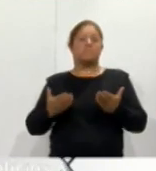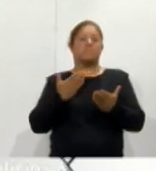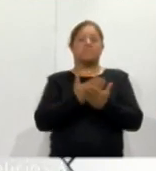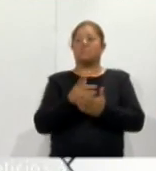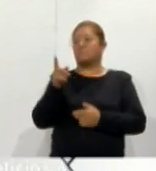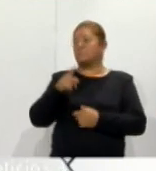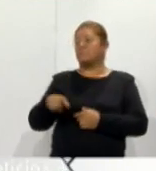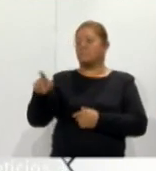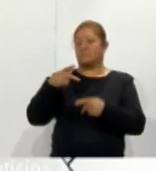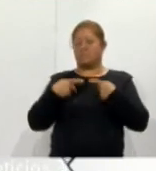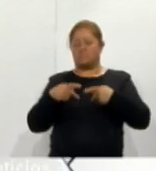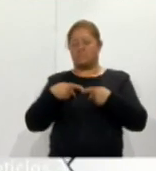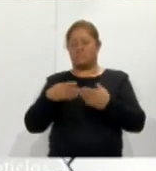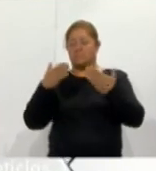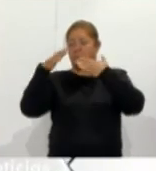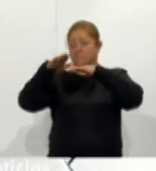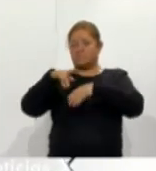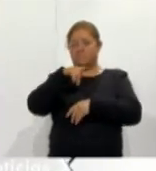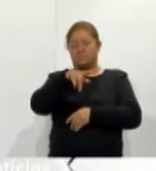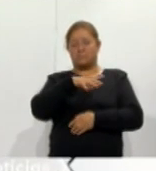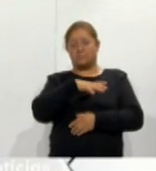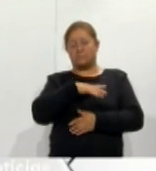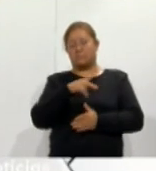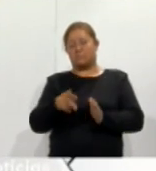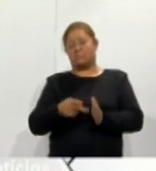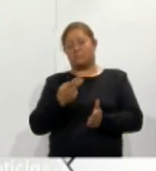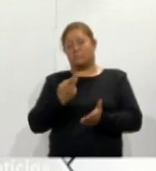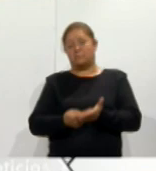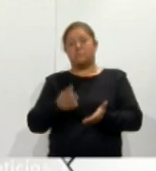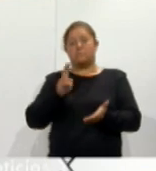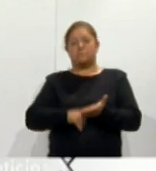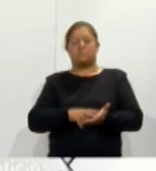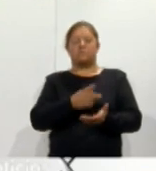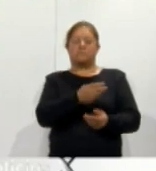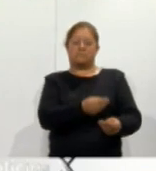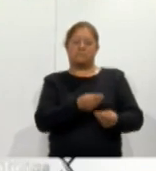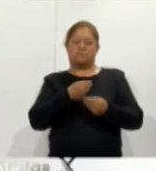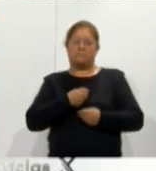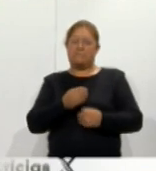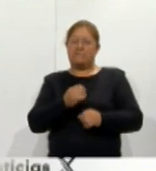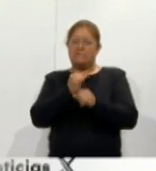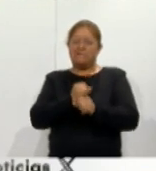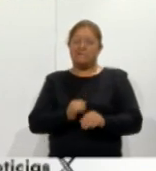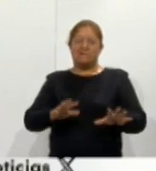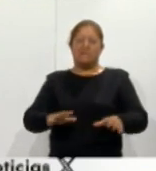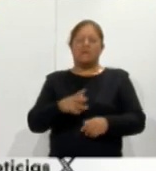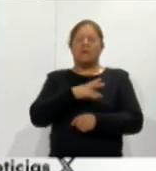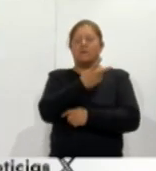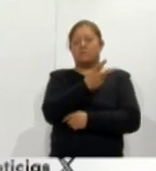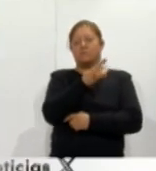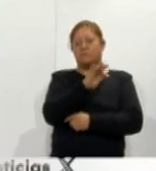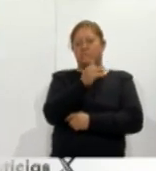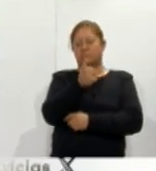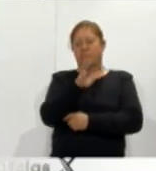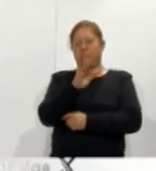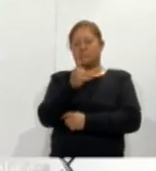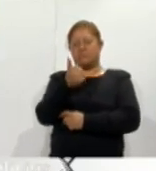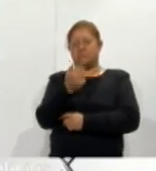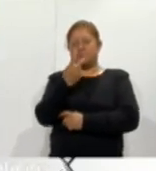ciudadanía referentes a la reimpresión Para mayor información puedes comunicarte al 246 46